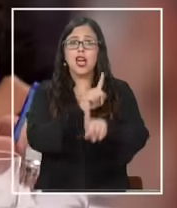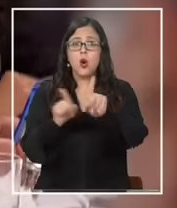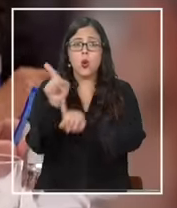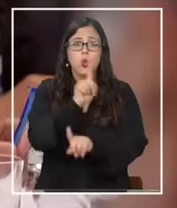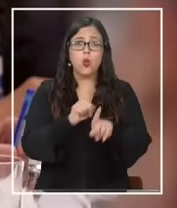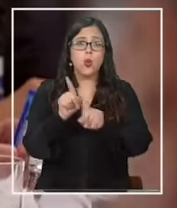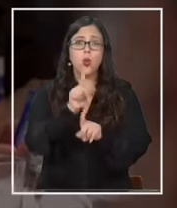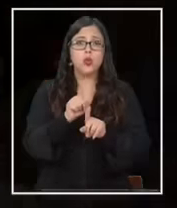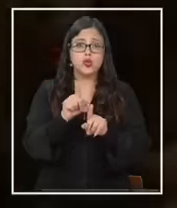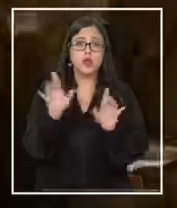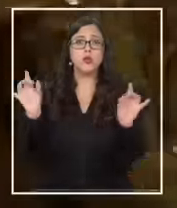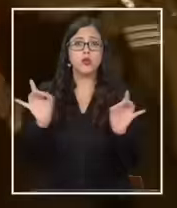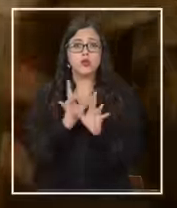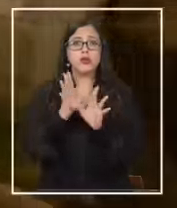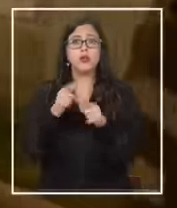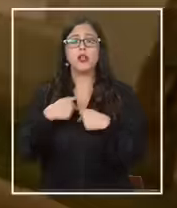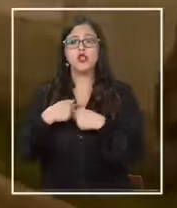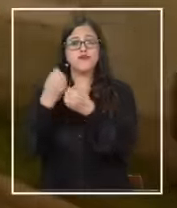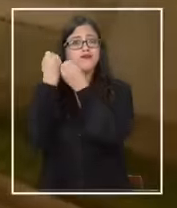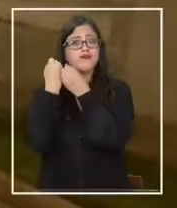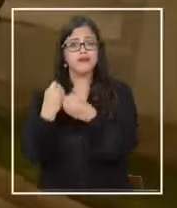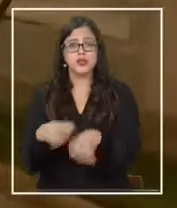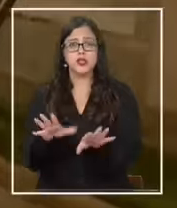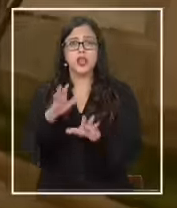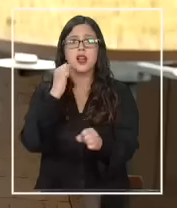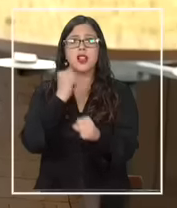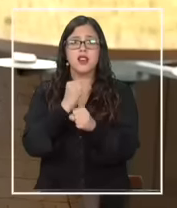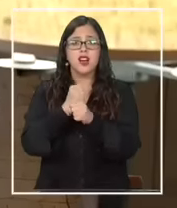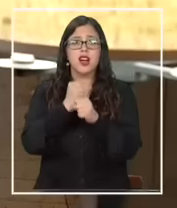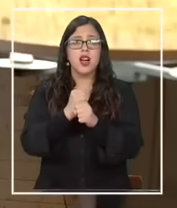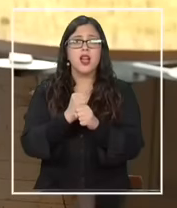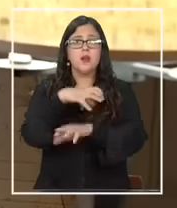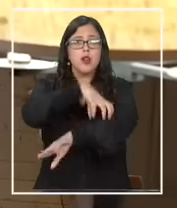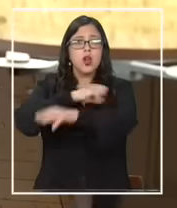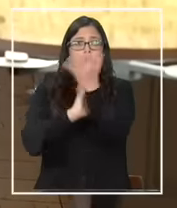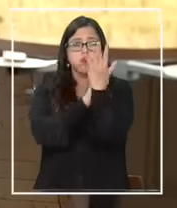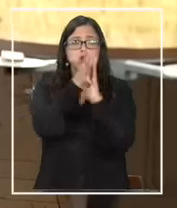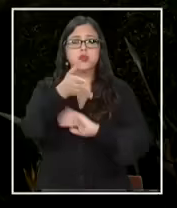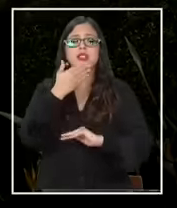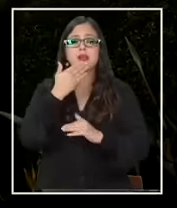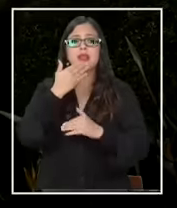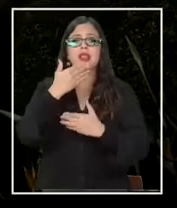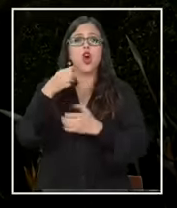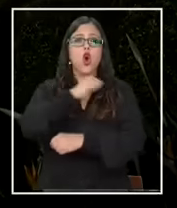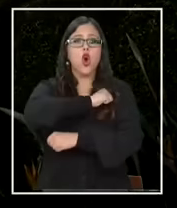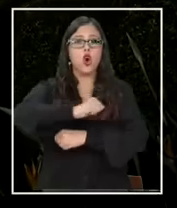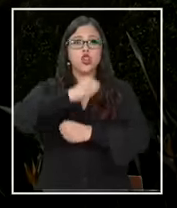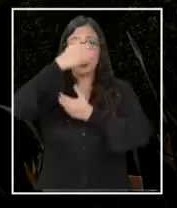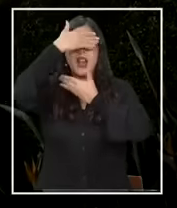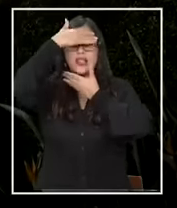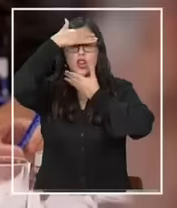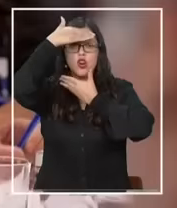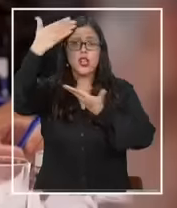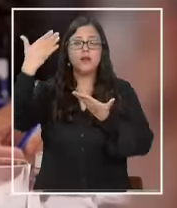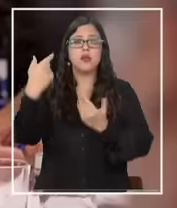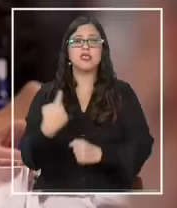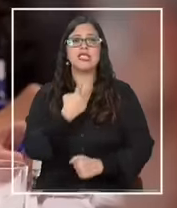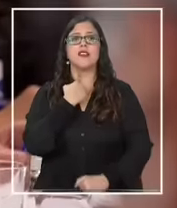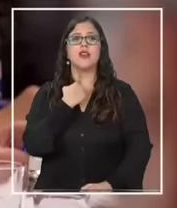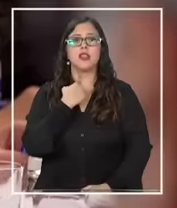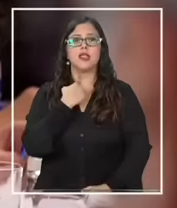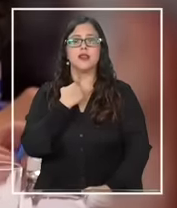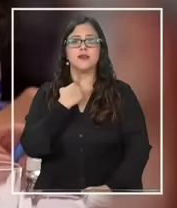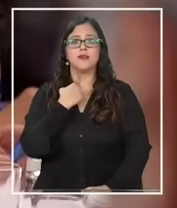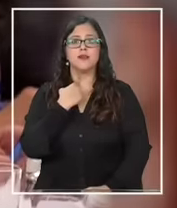para dejar de trabajar por la región de la Araucanía y contra el terrorismo que nos afecta termina así su comunicado